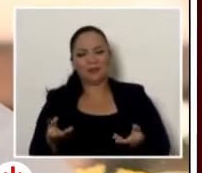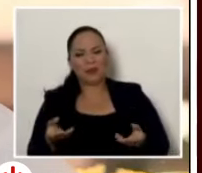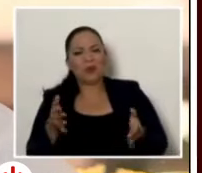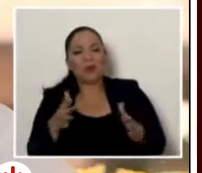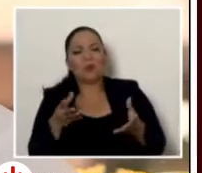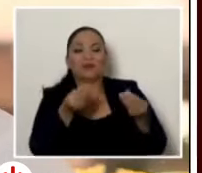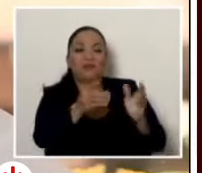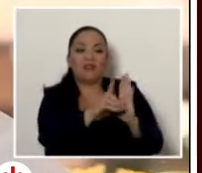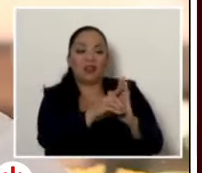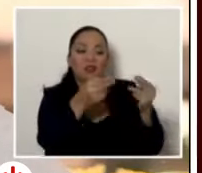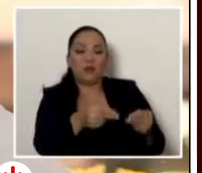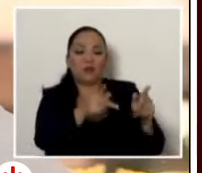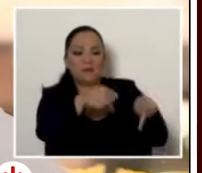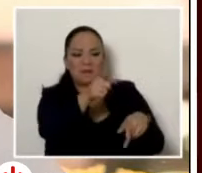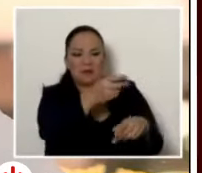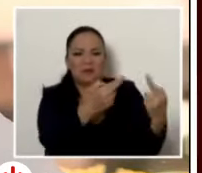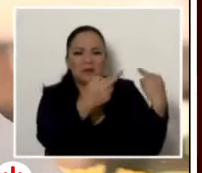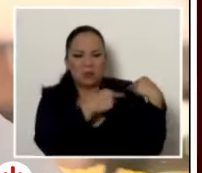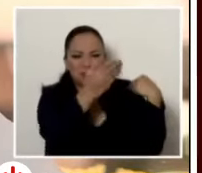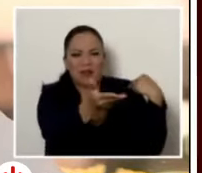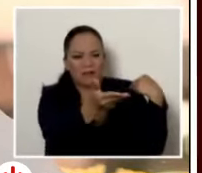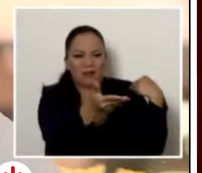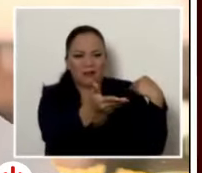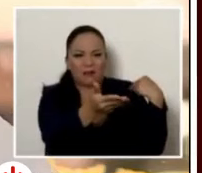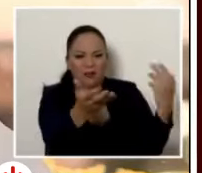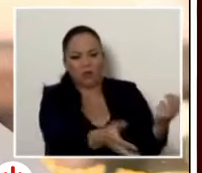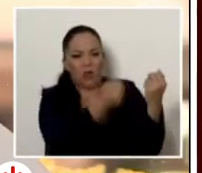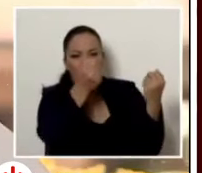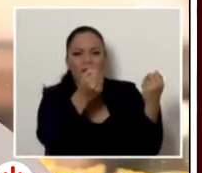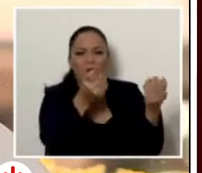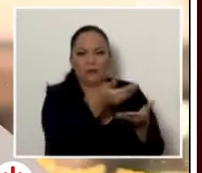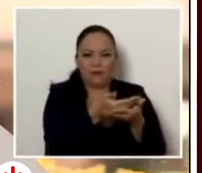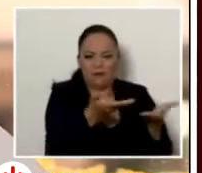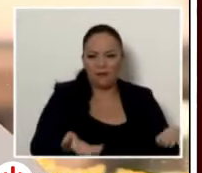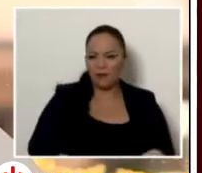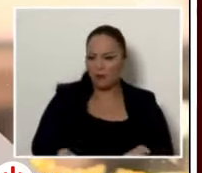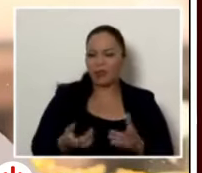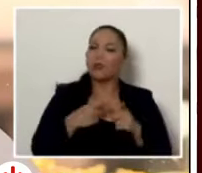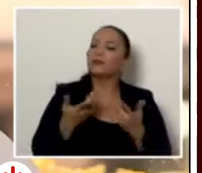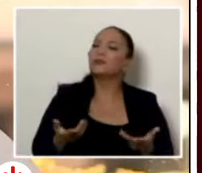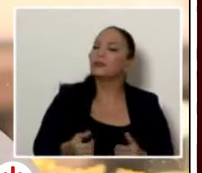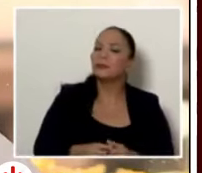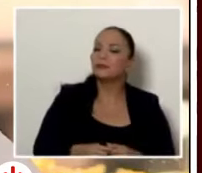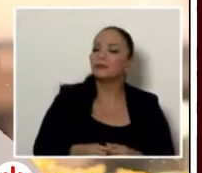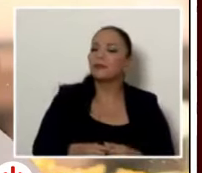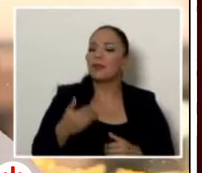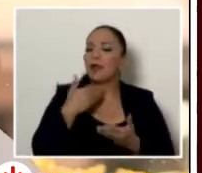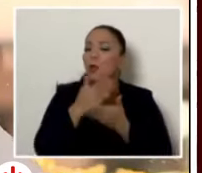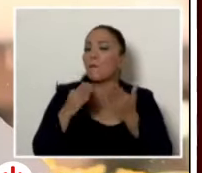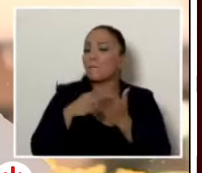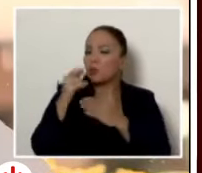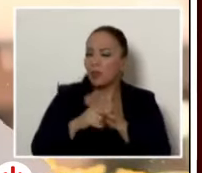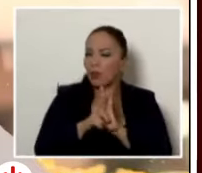pero no se le dan derechos humanos a una bebé verdad entonces puede caber en algún momento un proyecto de ley para que el organismo de investigación